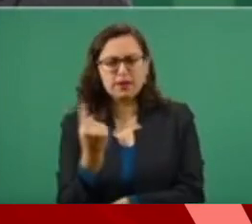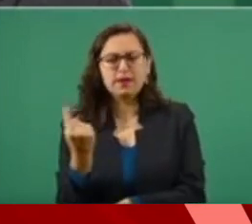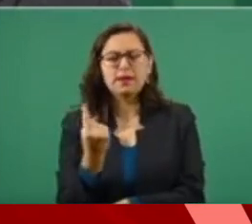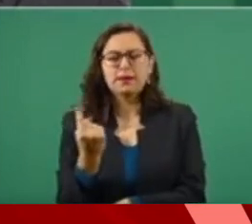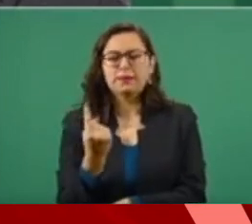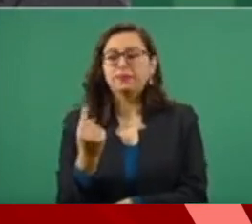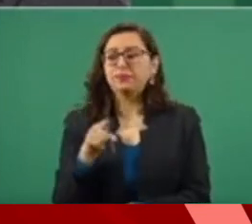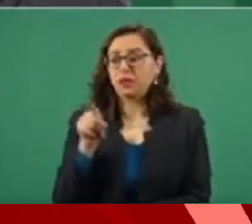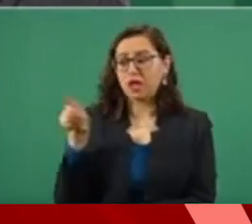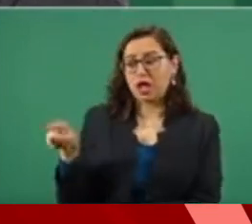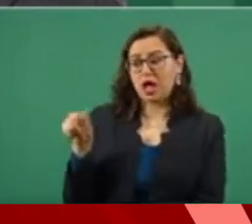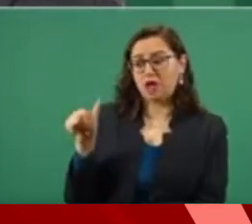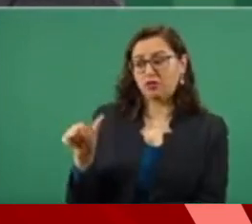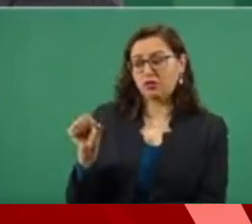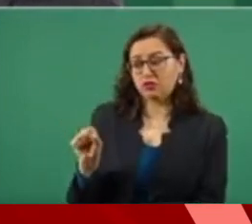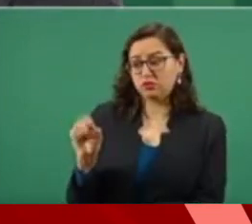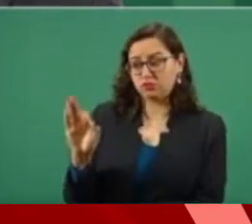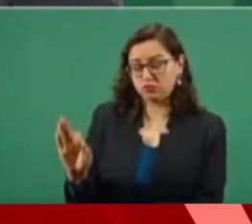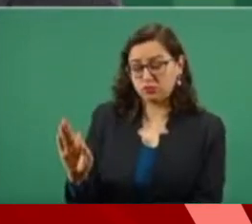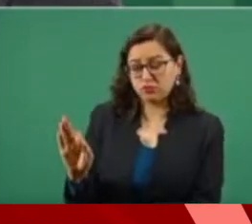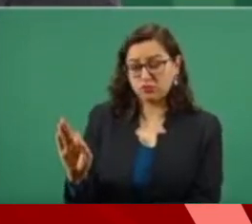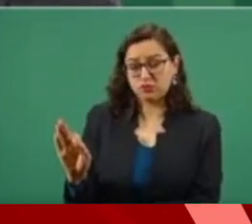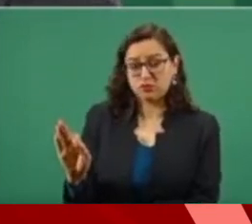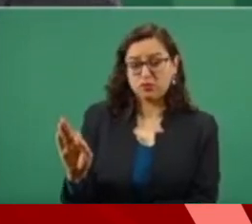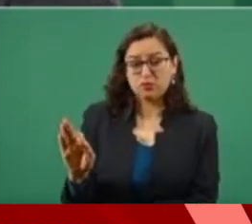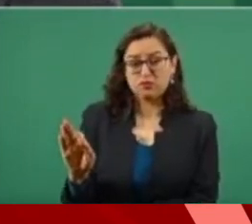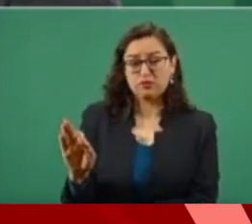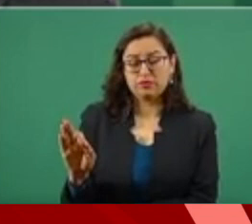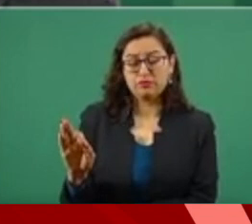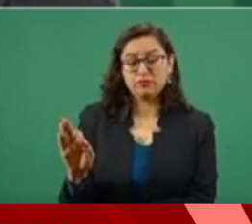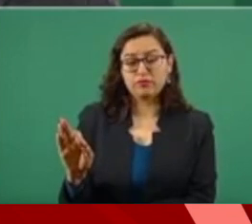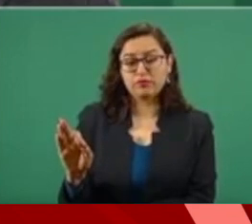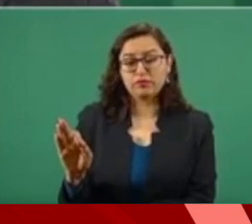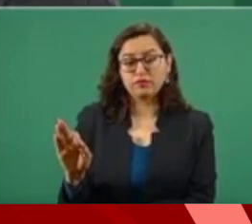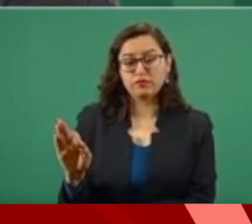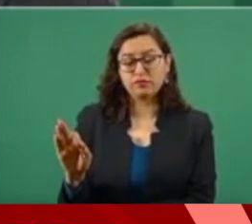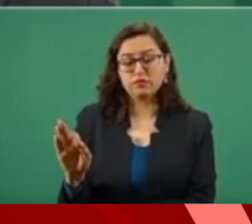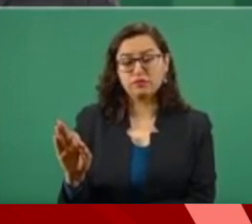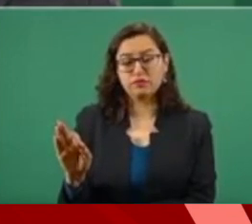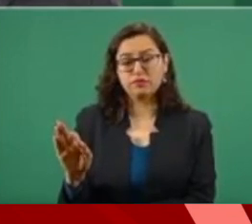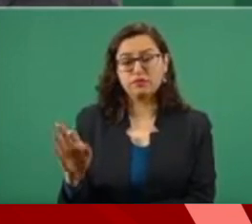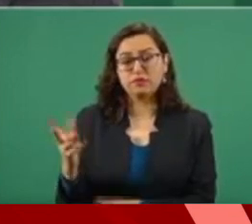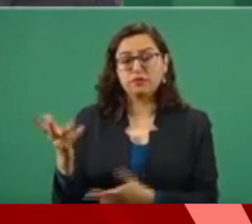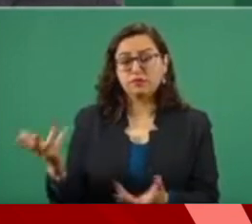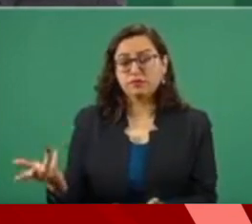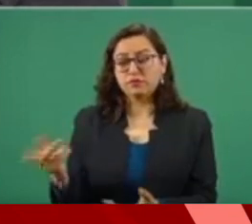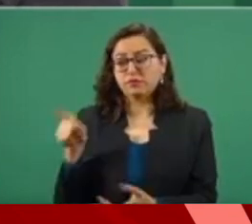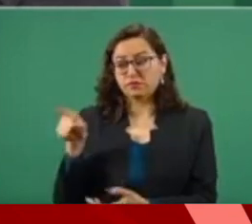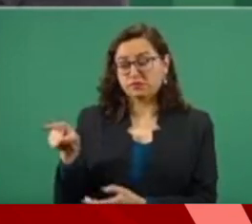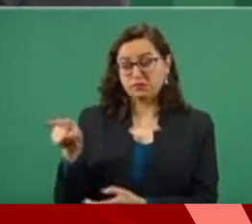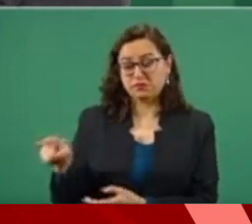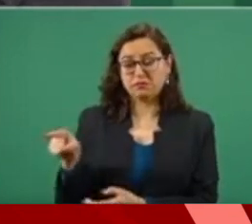Auditoría Superior de la Federación depende